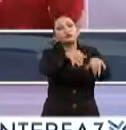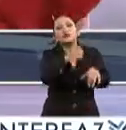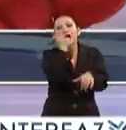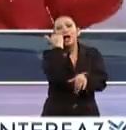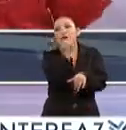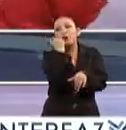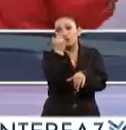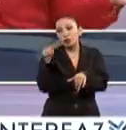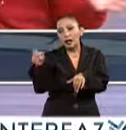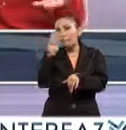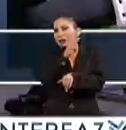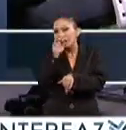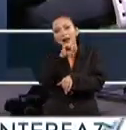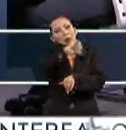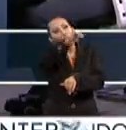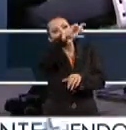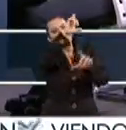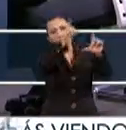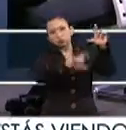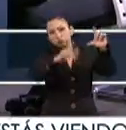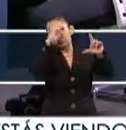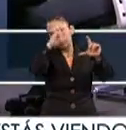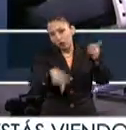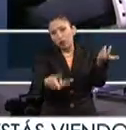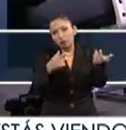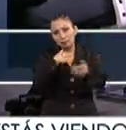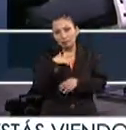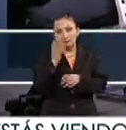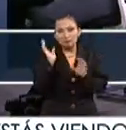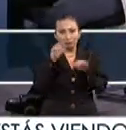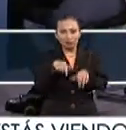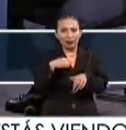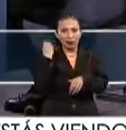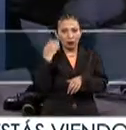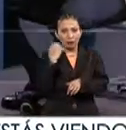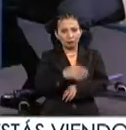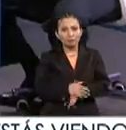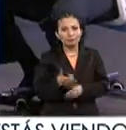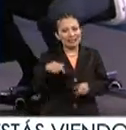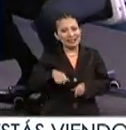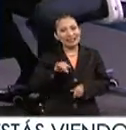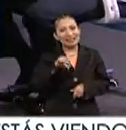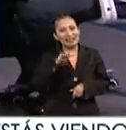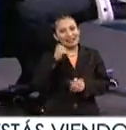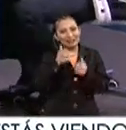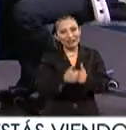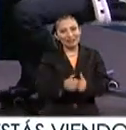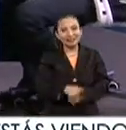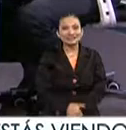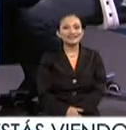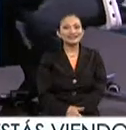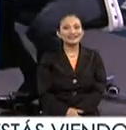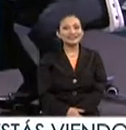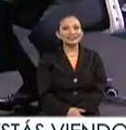los estudiantes, no solo de Mazatlán, sino de todo el país, zonas aledañas. Estamos en Interfaz, no se vayan.